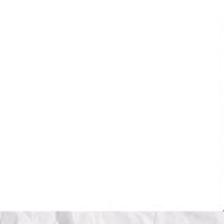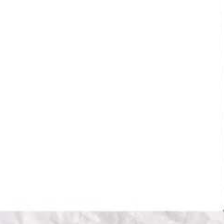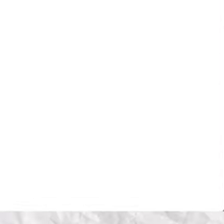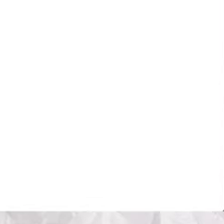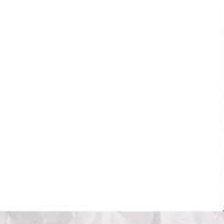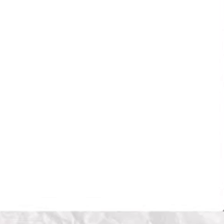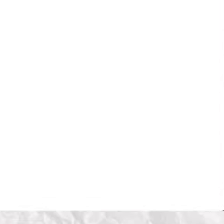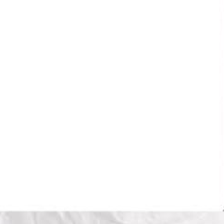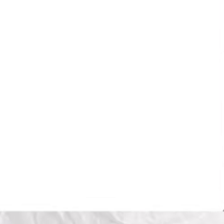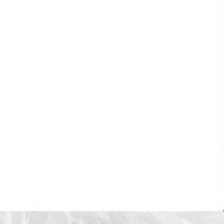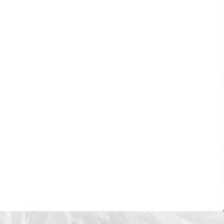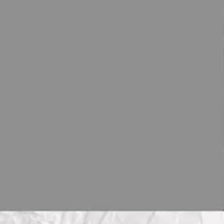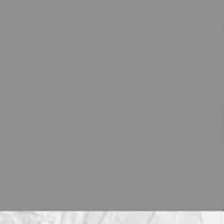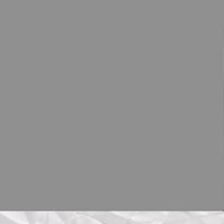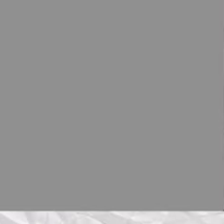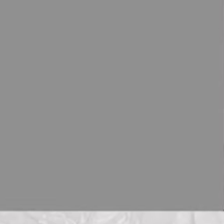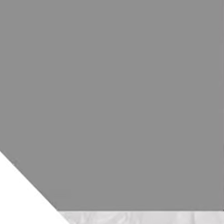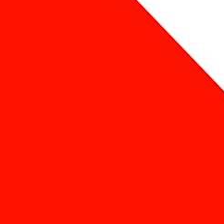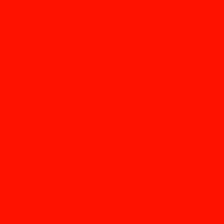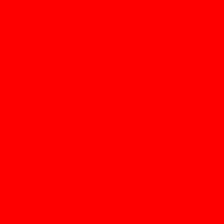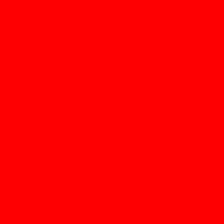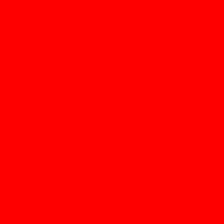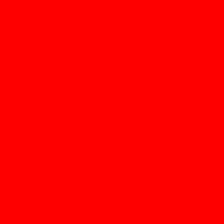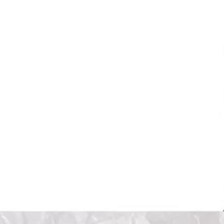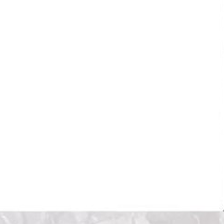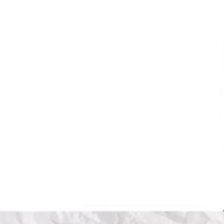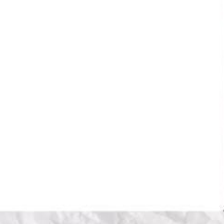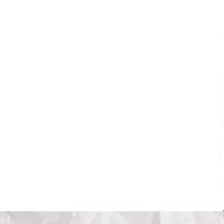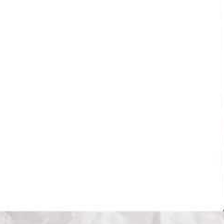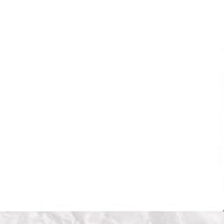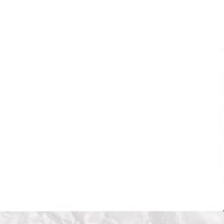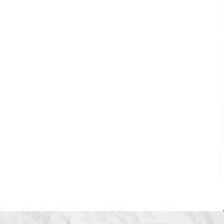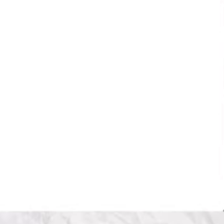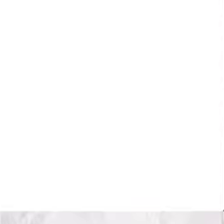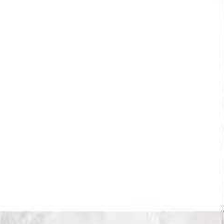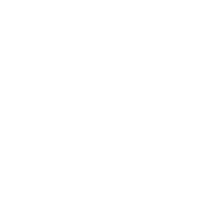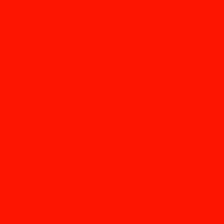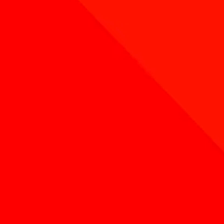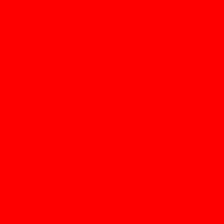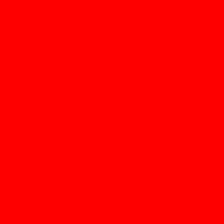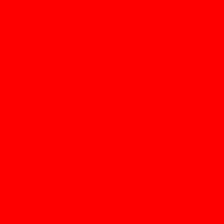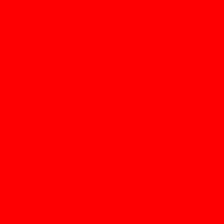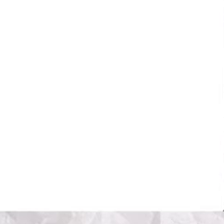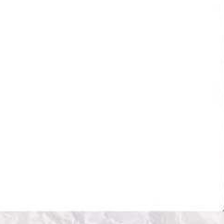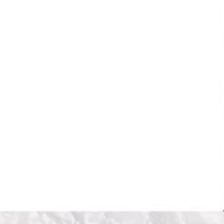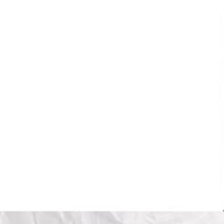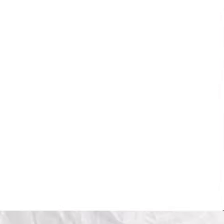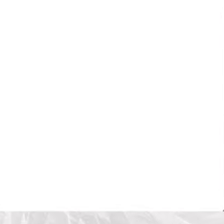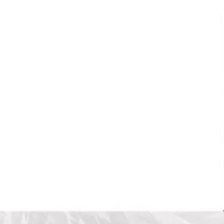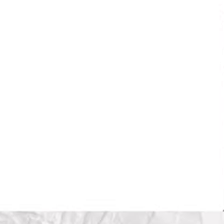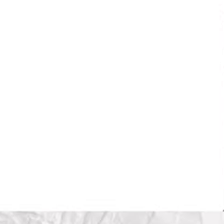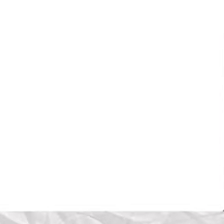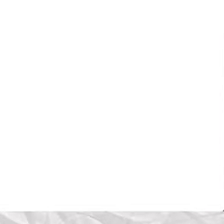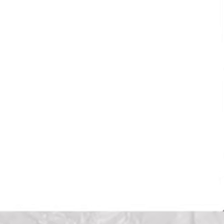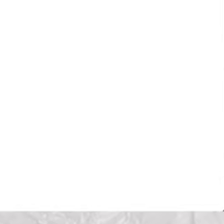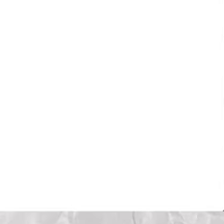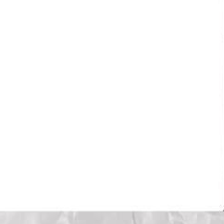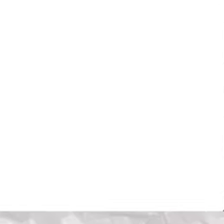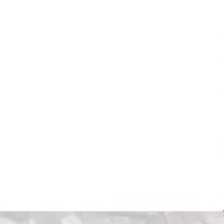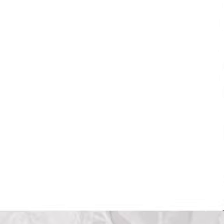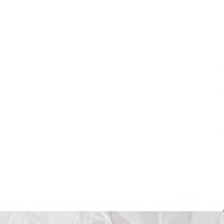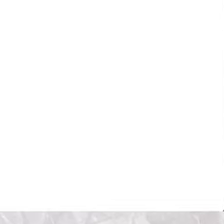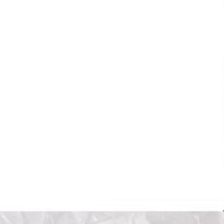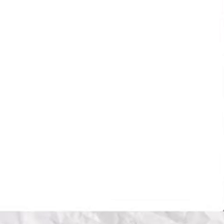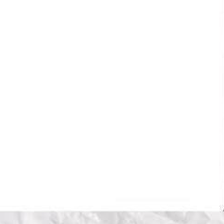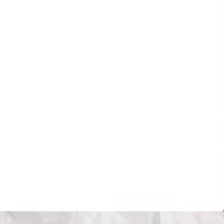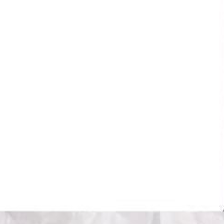código de seguridad y luego dale clic en Buscar. Paso 2. Ahora ingresa tus datos. Paso 3. Luego completa los datos de tu